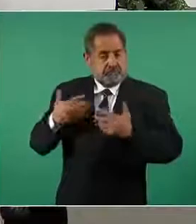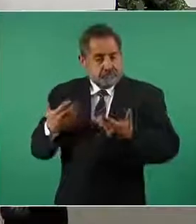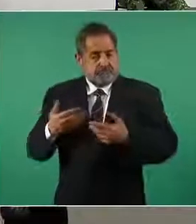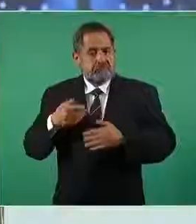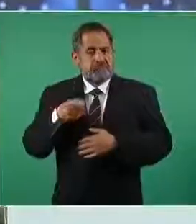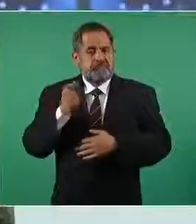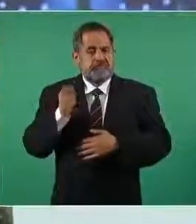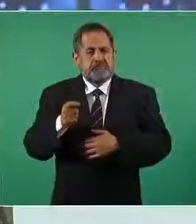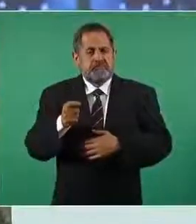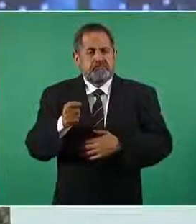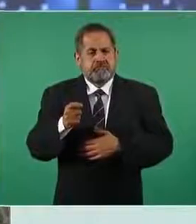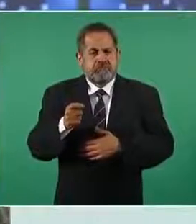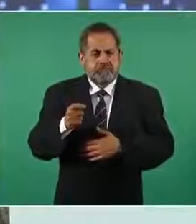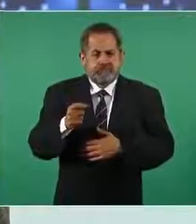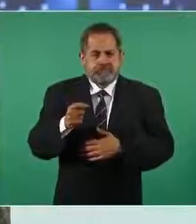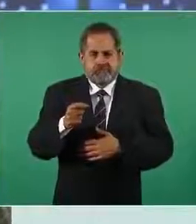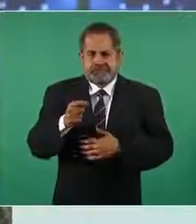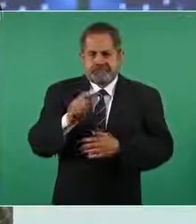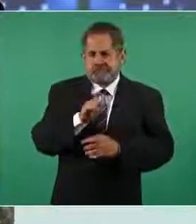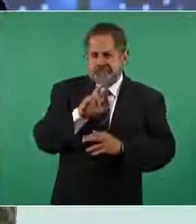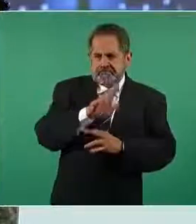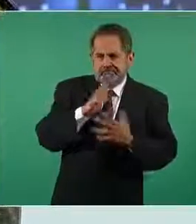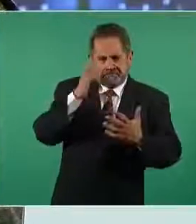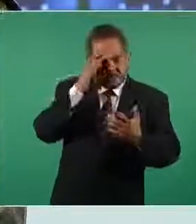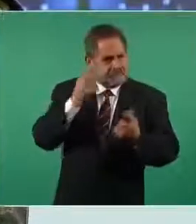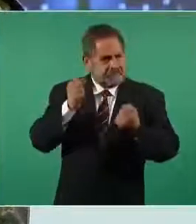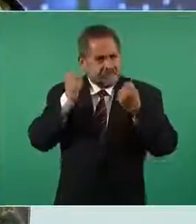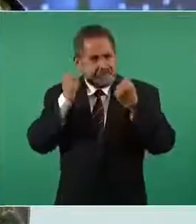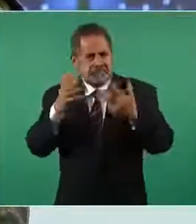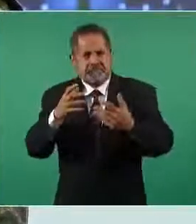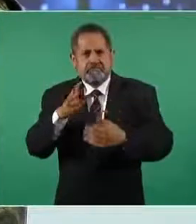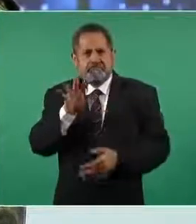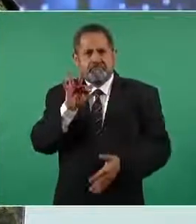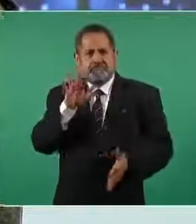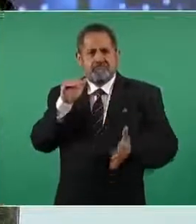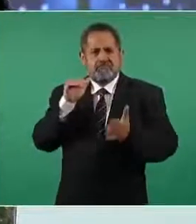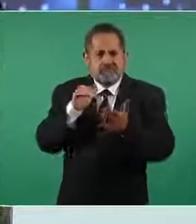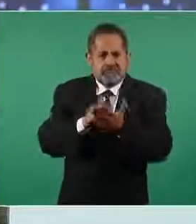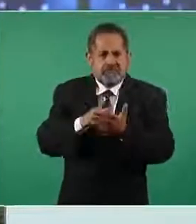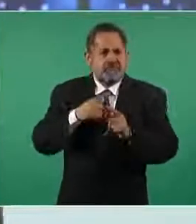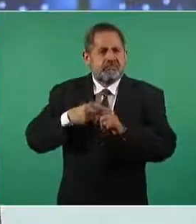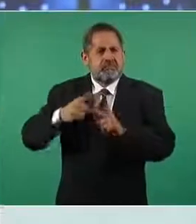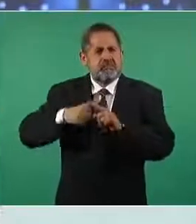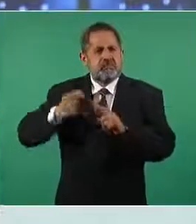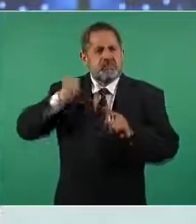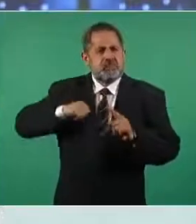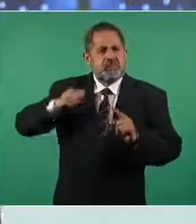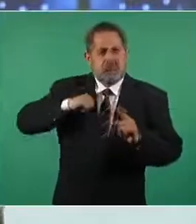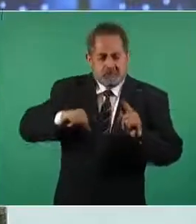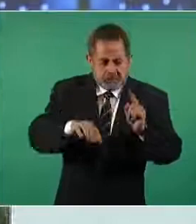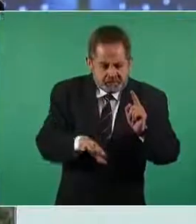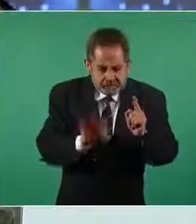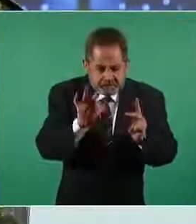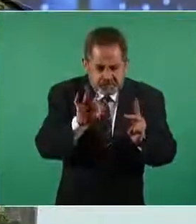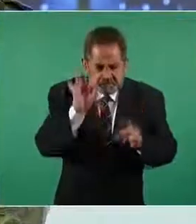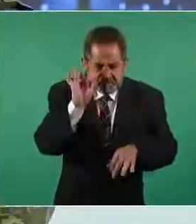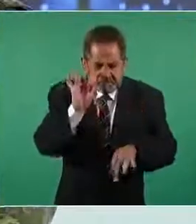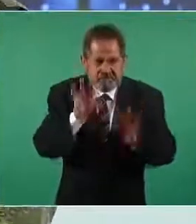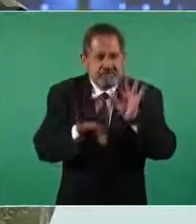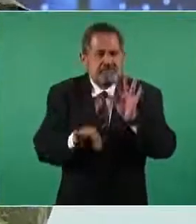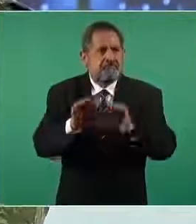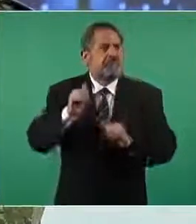y en reconocimiento a la gran cantidad más de 40 mil piezas paleontológicas rescatadas en